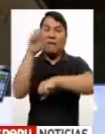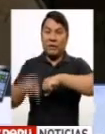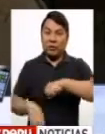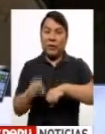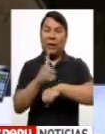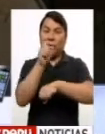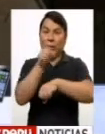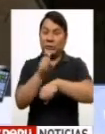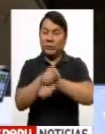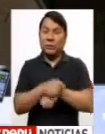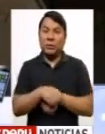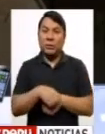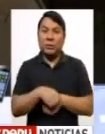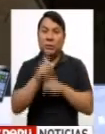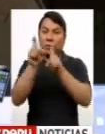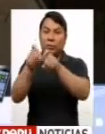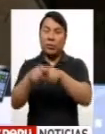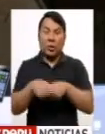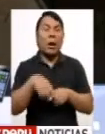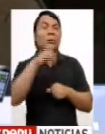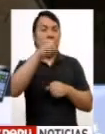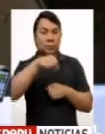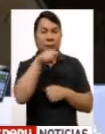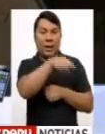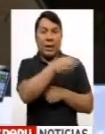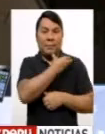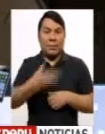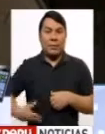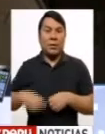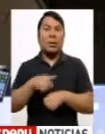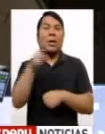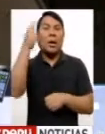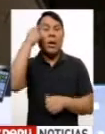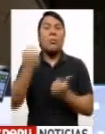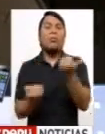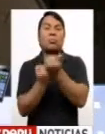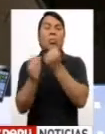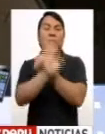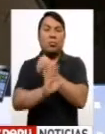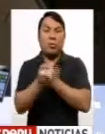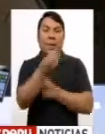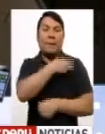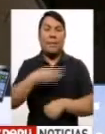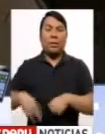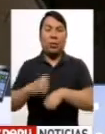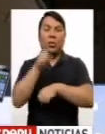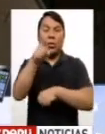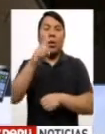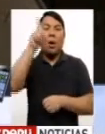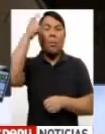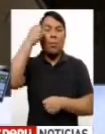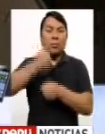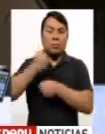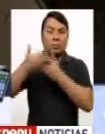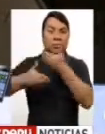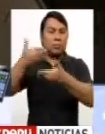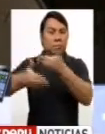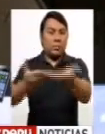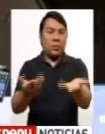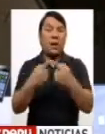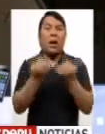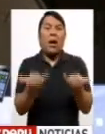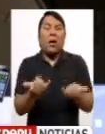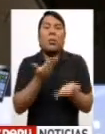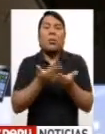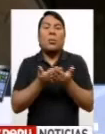Por supuesto, ha reiterado su respaldo al ministro de Educación, como también a la política pública que viene desarrollando. Ahora lo que queda es ver